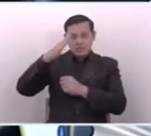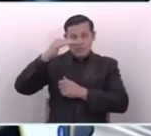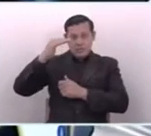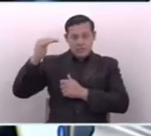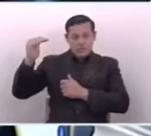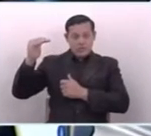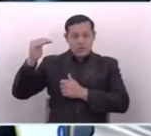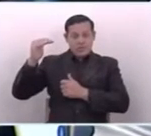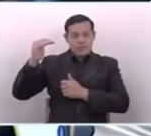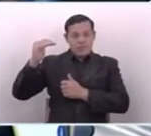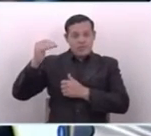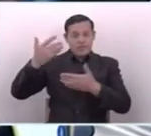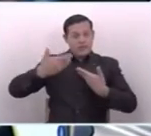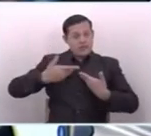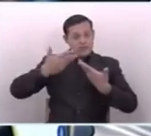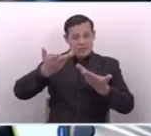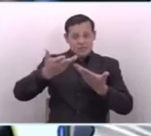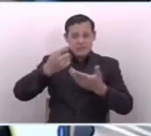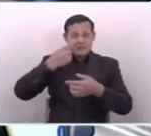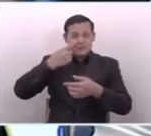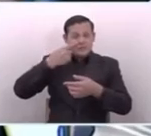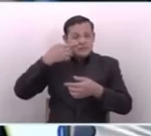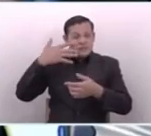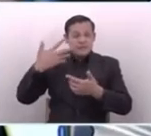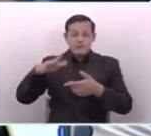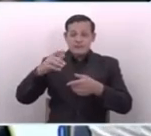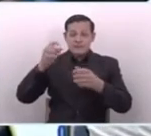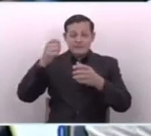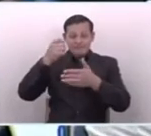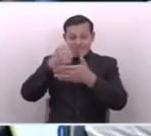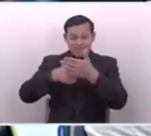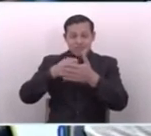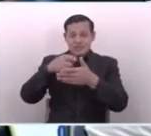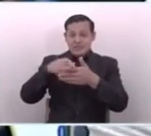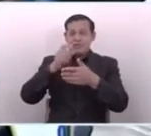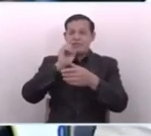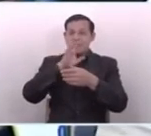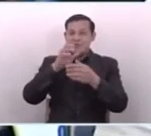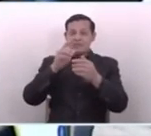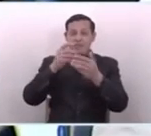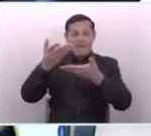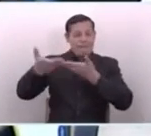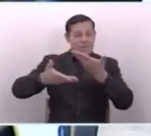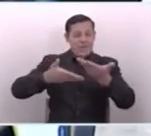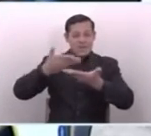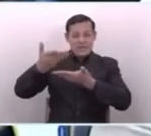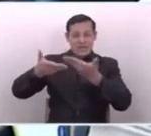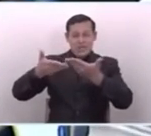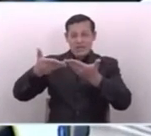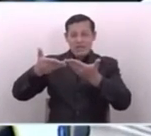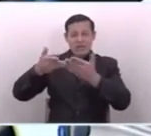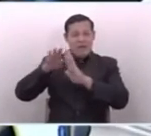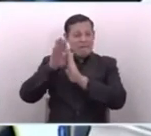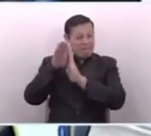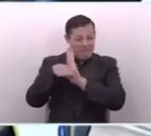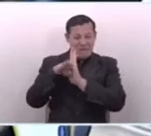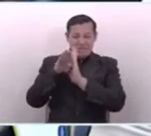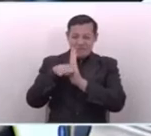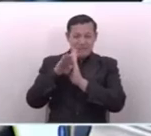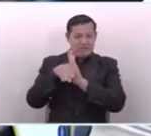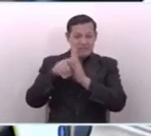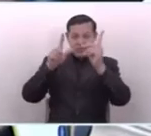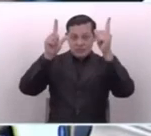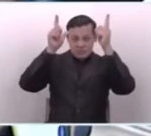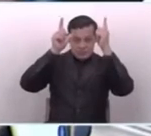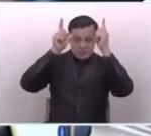que se la está viendo a palitos, que expresan que incluso están vendiendo, rematando las